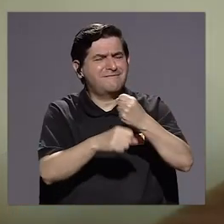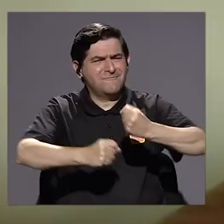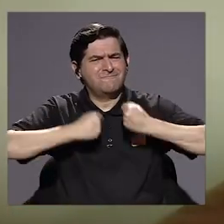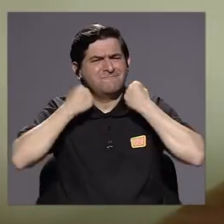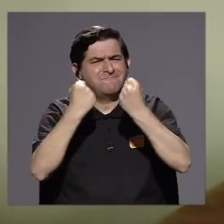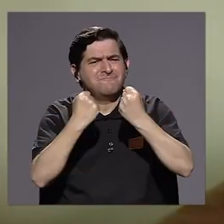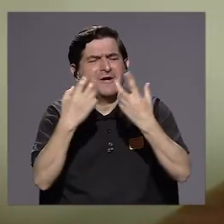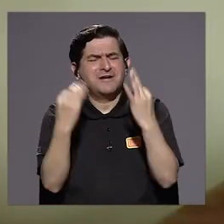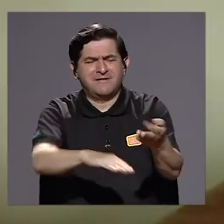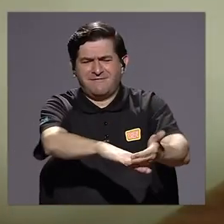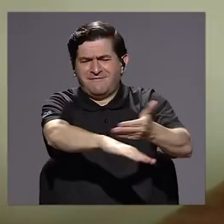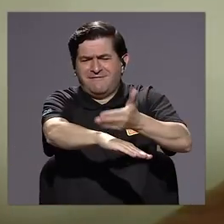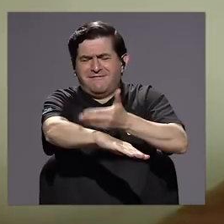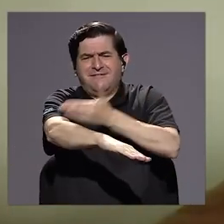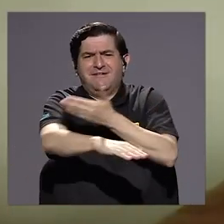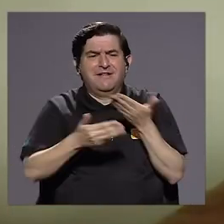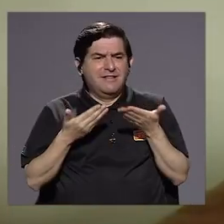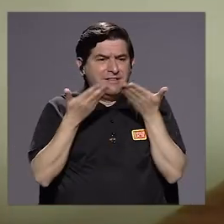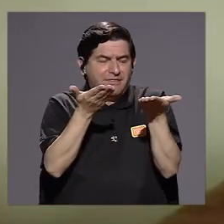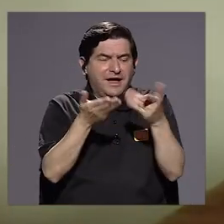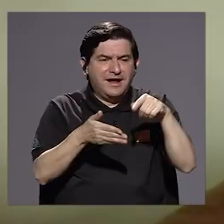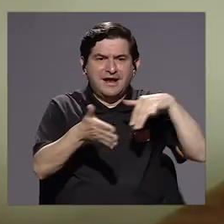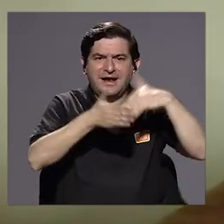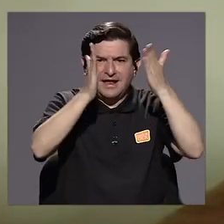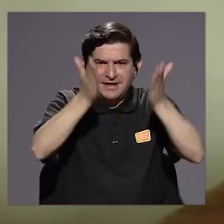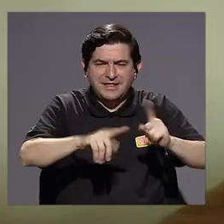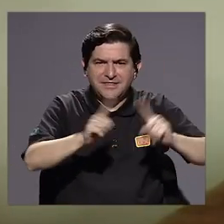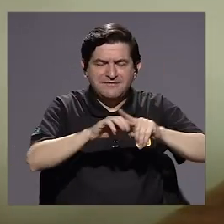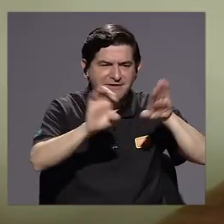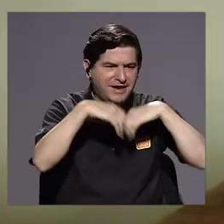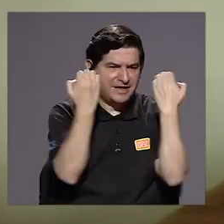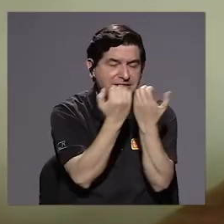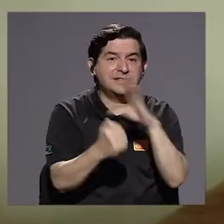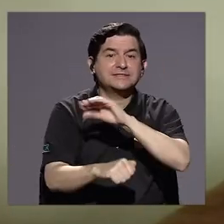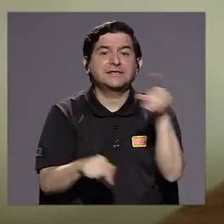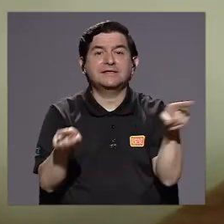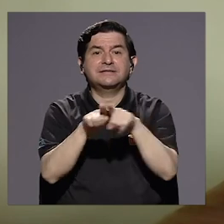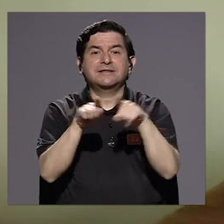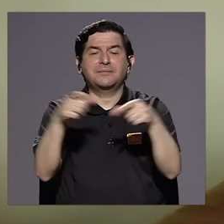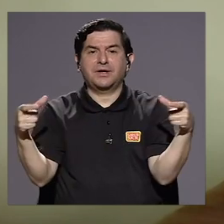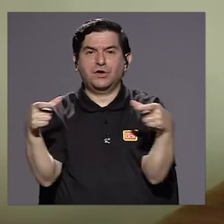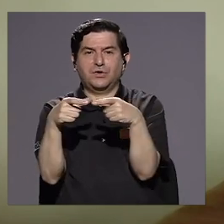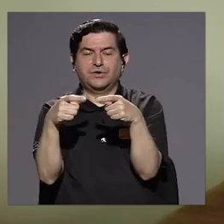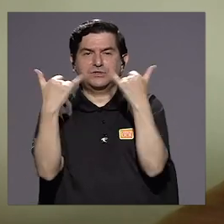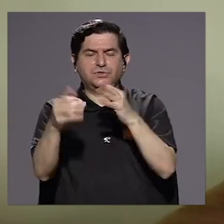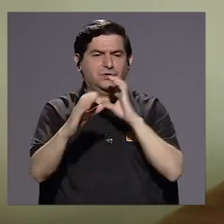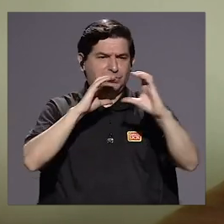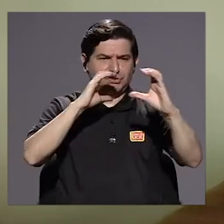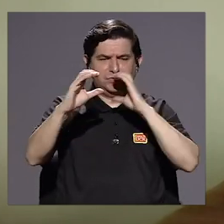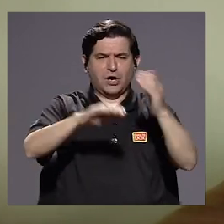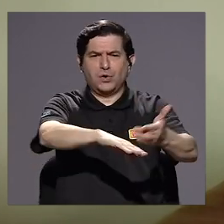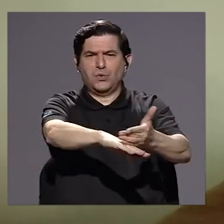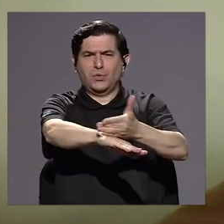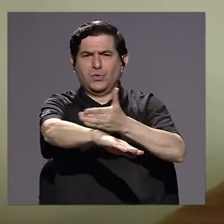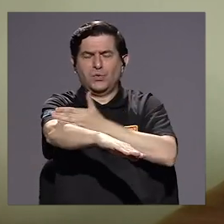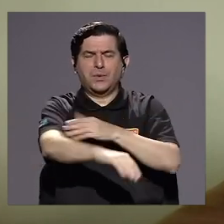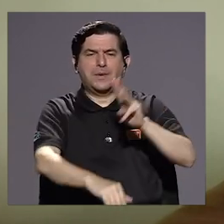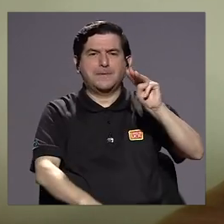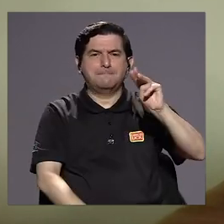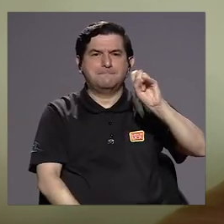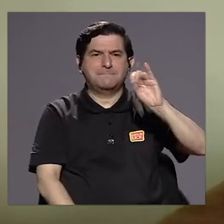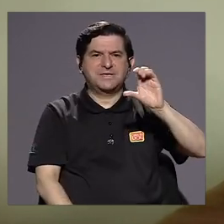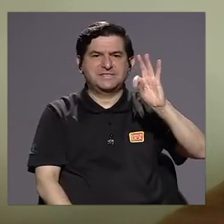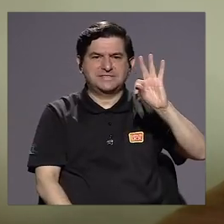para poder avanzar y dotar a los estudiantes de equipos y de conectividad. Tenemos ya conversaciones avanzadas con el DICIT